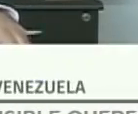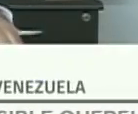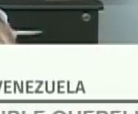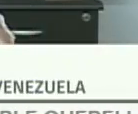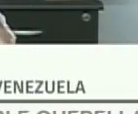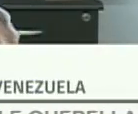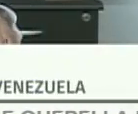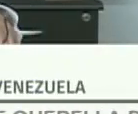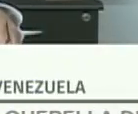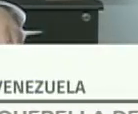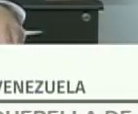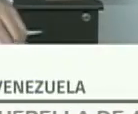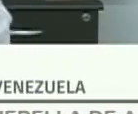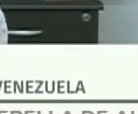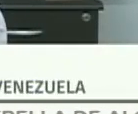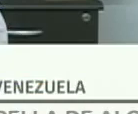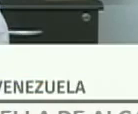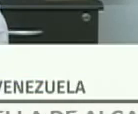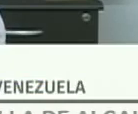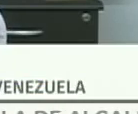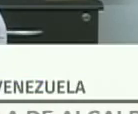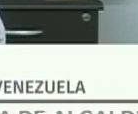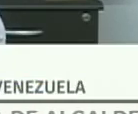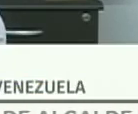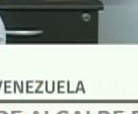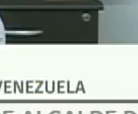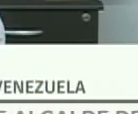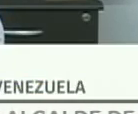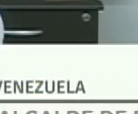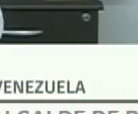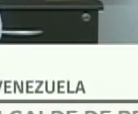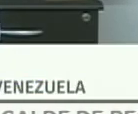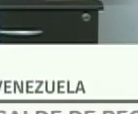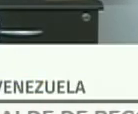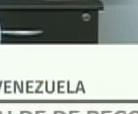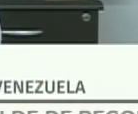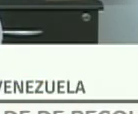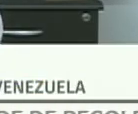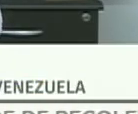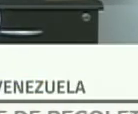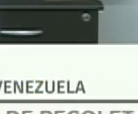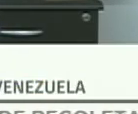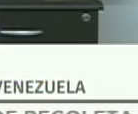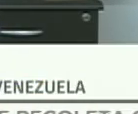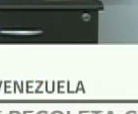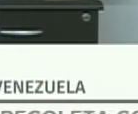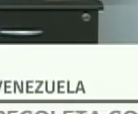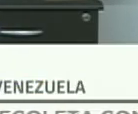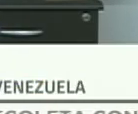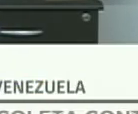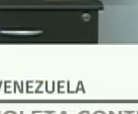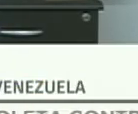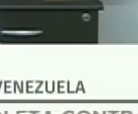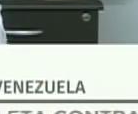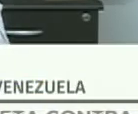radical, necesaria. La cuarentena tiene que ser radical.